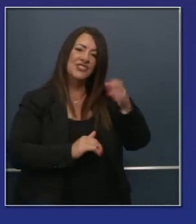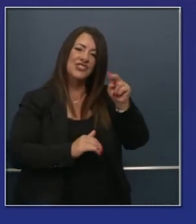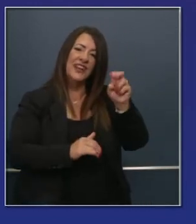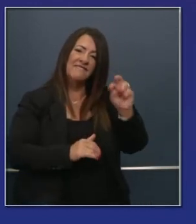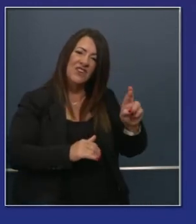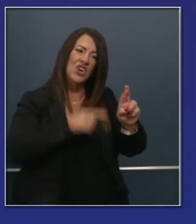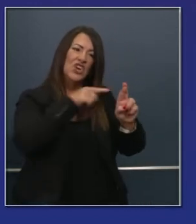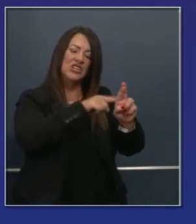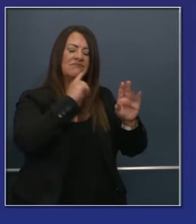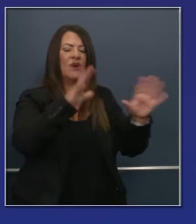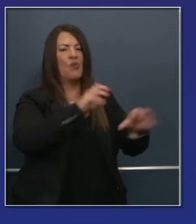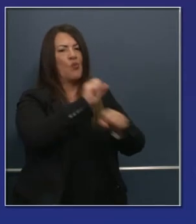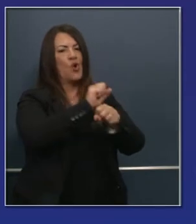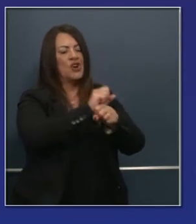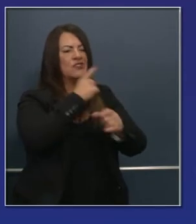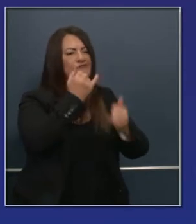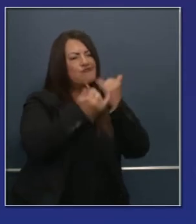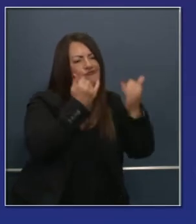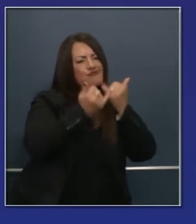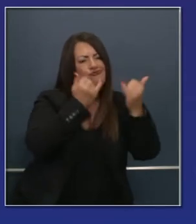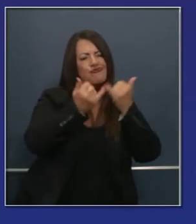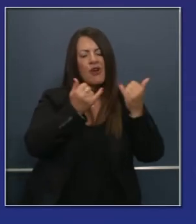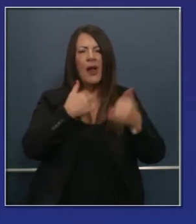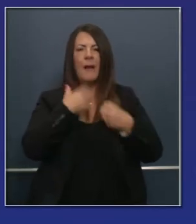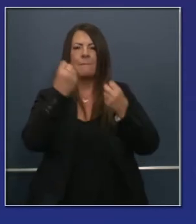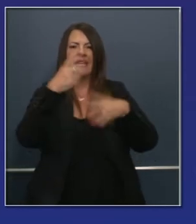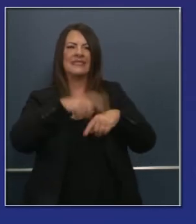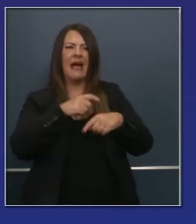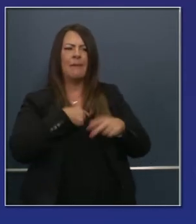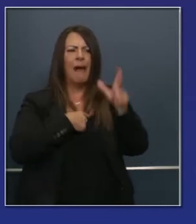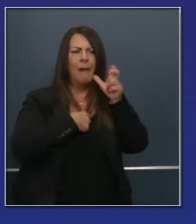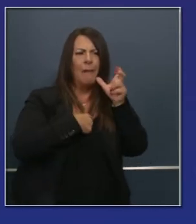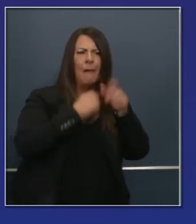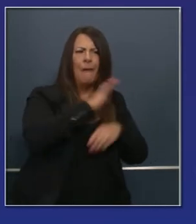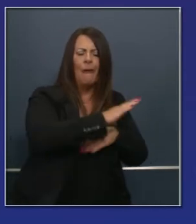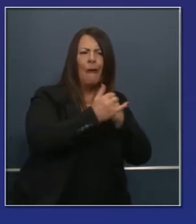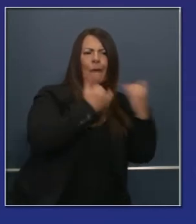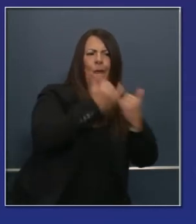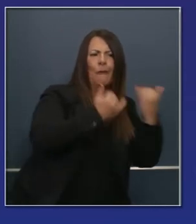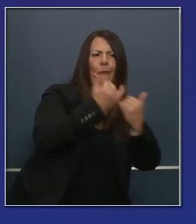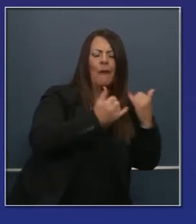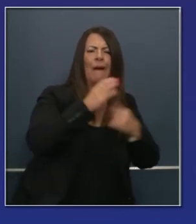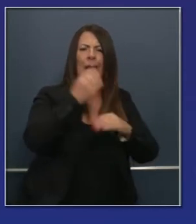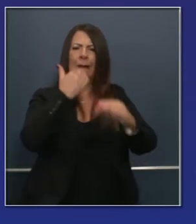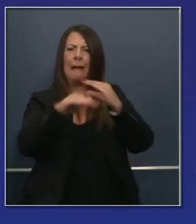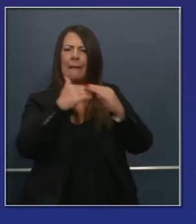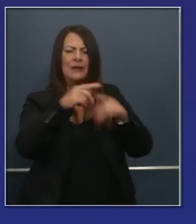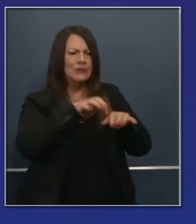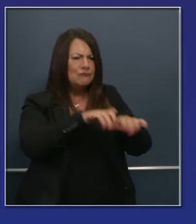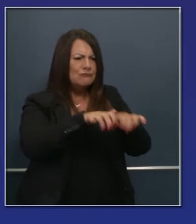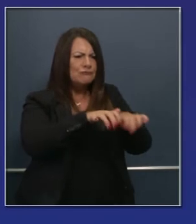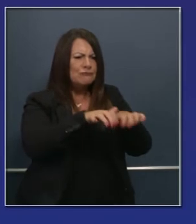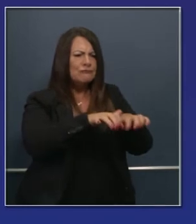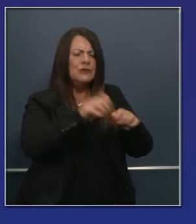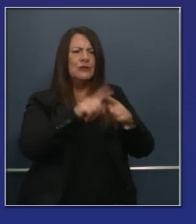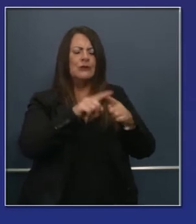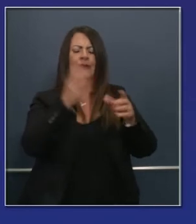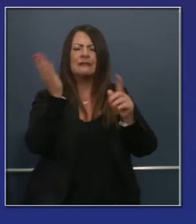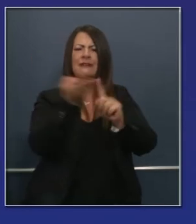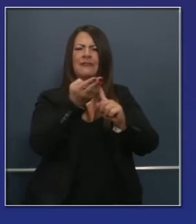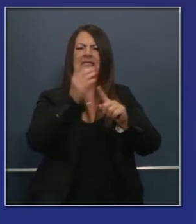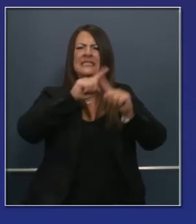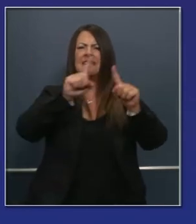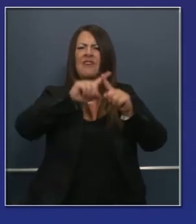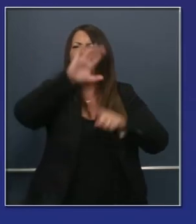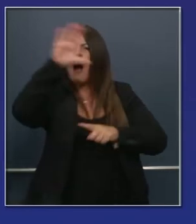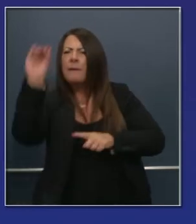trabajos impresionantes, haciendo llamadas telefónicas. Créanme que yo estaba con ella y viendo y recibiendo los e-mails el sábado en la mañana,